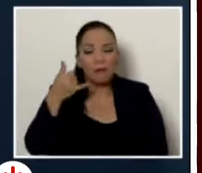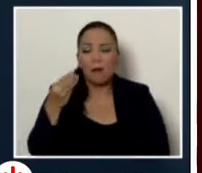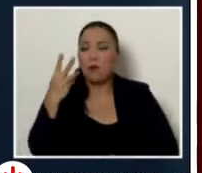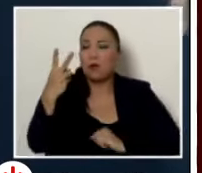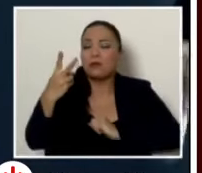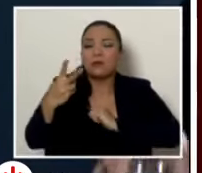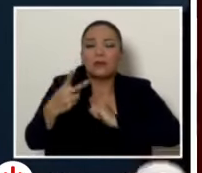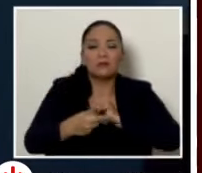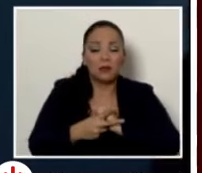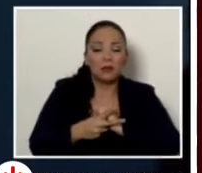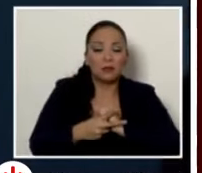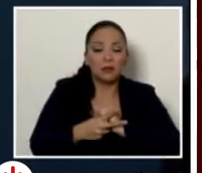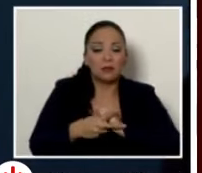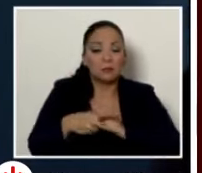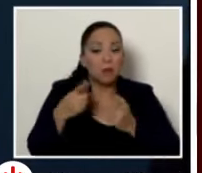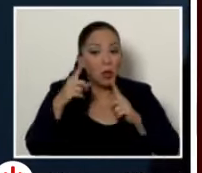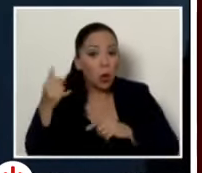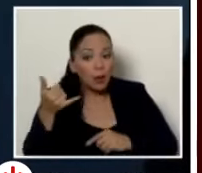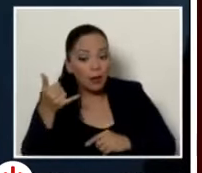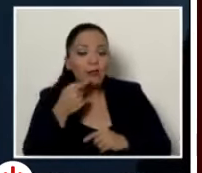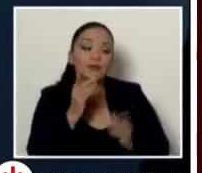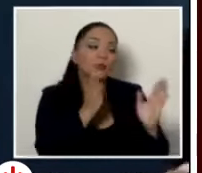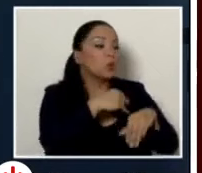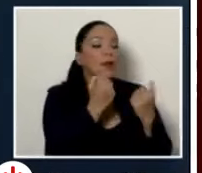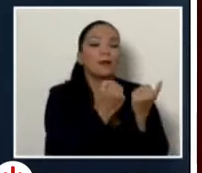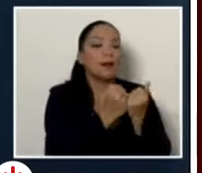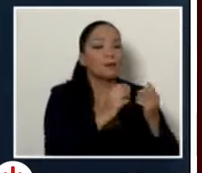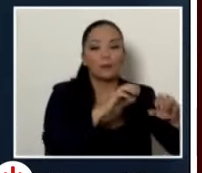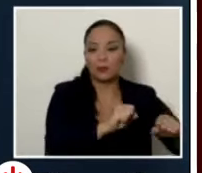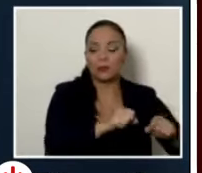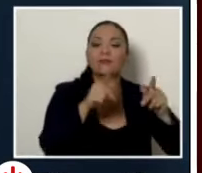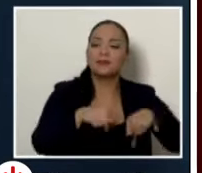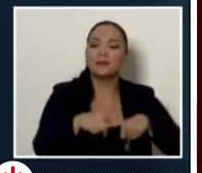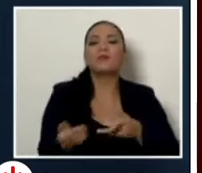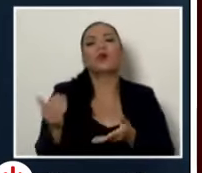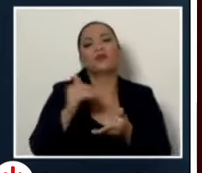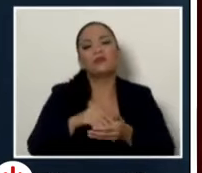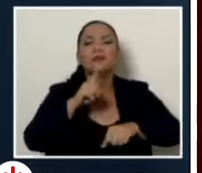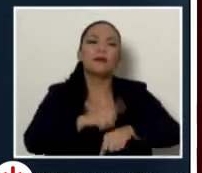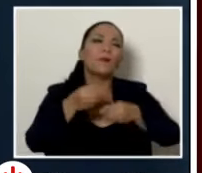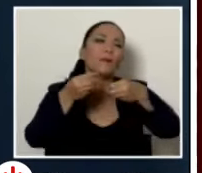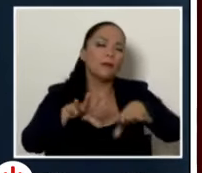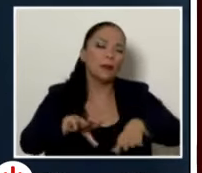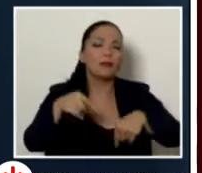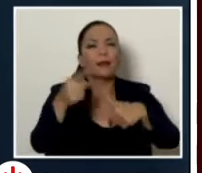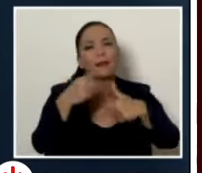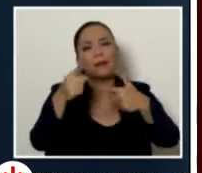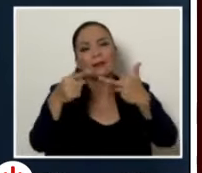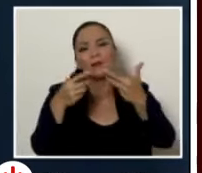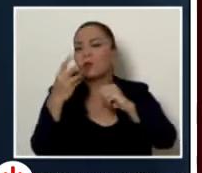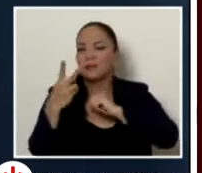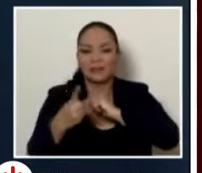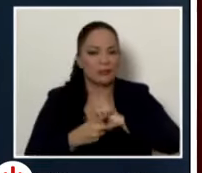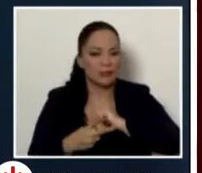a esa persona es que no hay espacio para su cita. Y tenían nuevamente que seguir invirtiendo tiempo una y otra vez. Y pensemos que esto